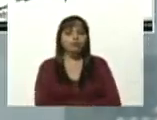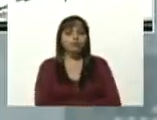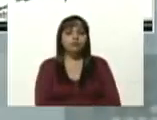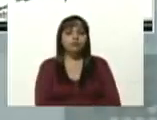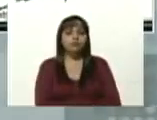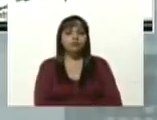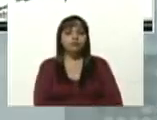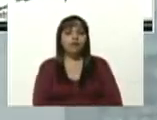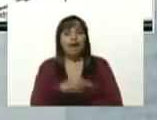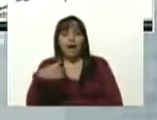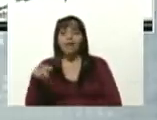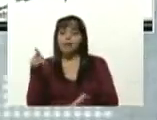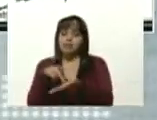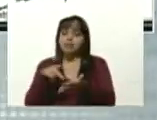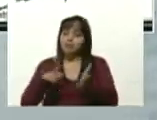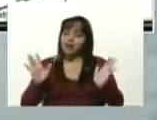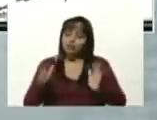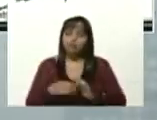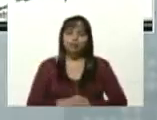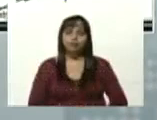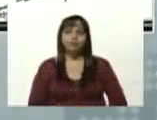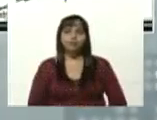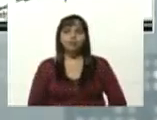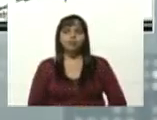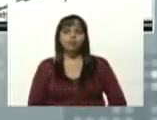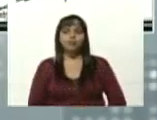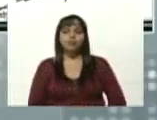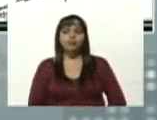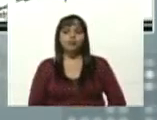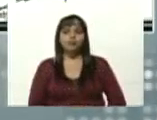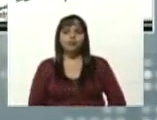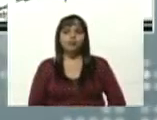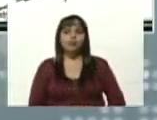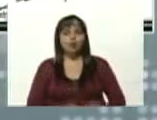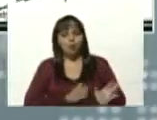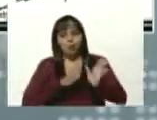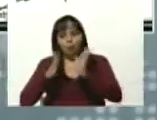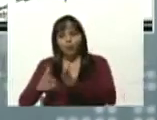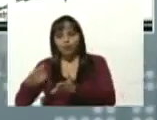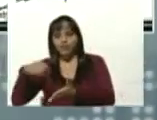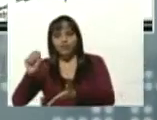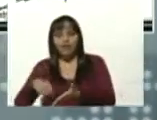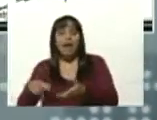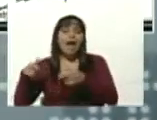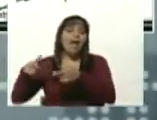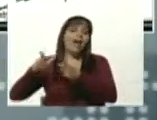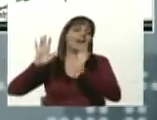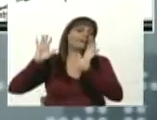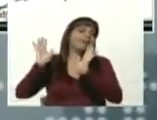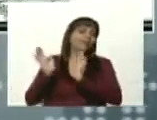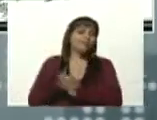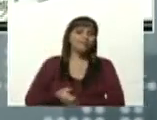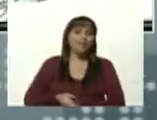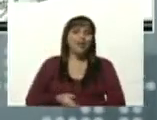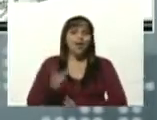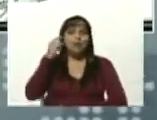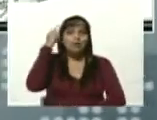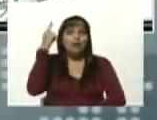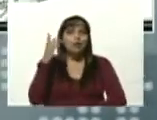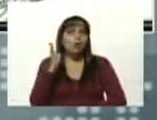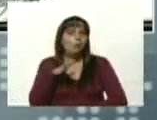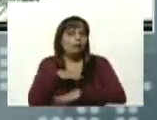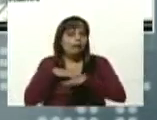candela ¿qué le parece? y fino a por este lado hay nada más y nada menos que Dios me perdone por